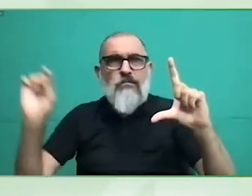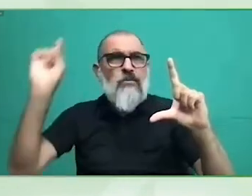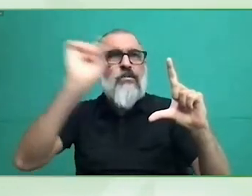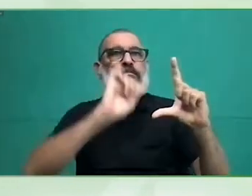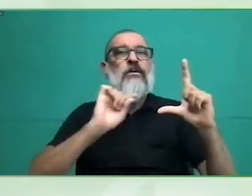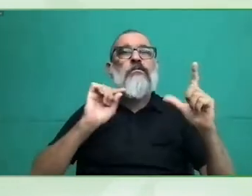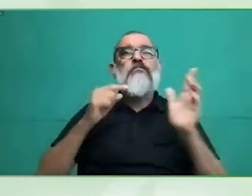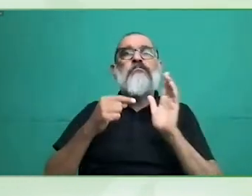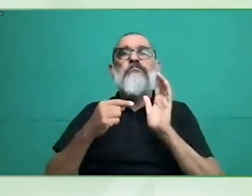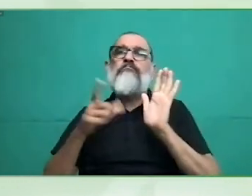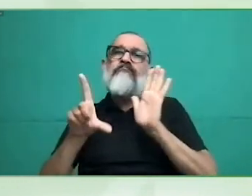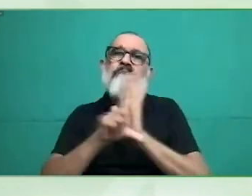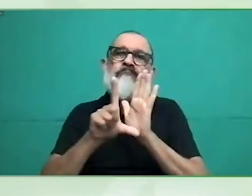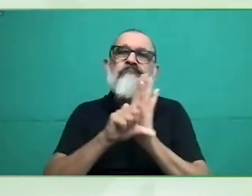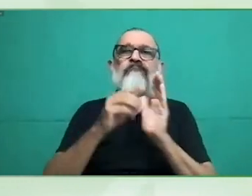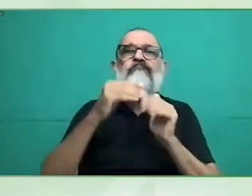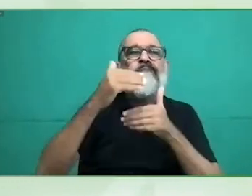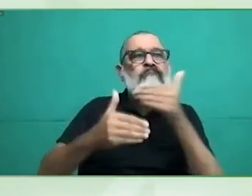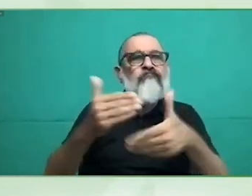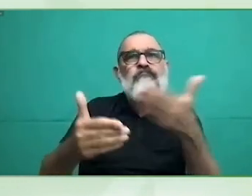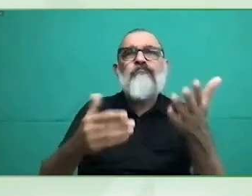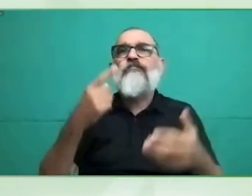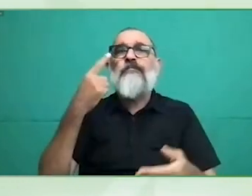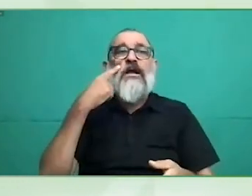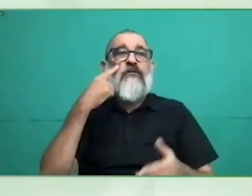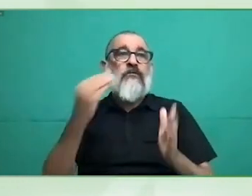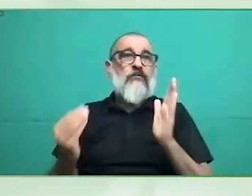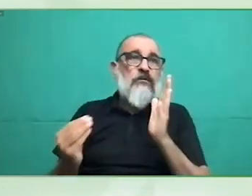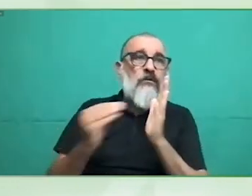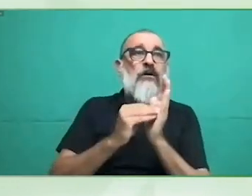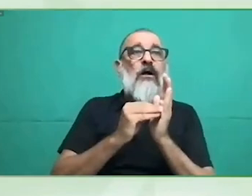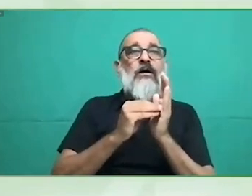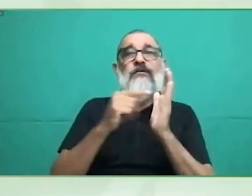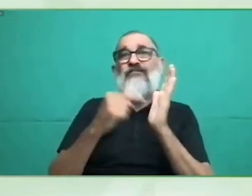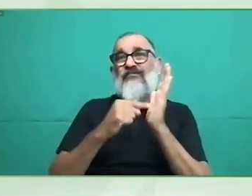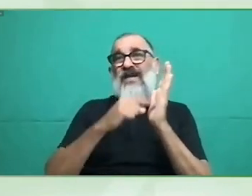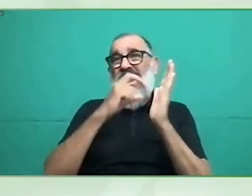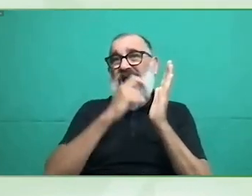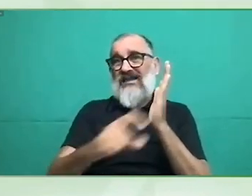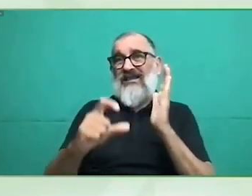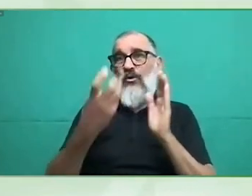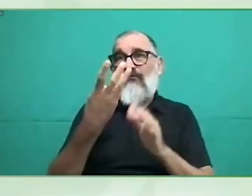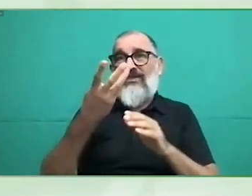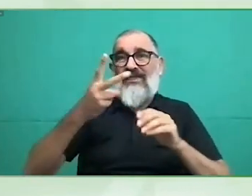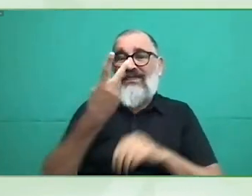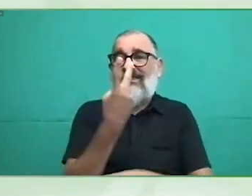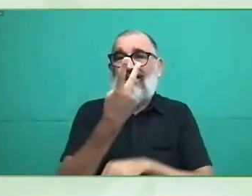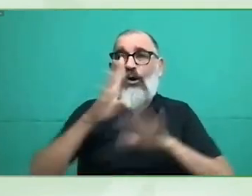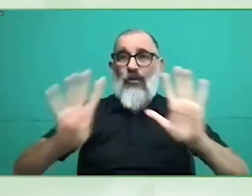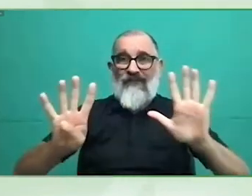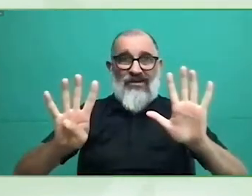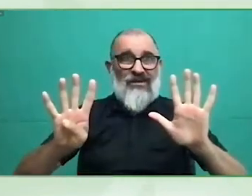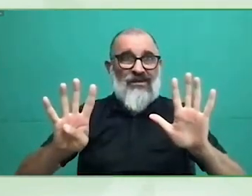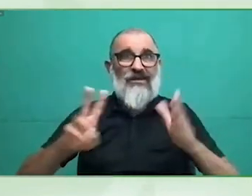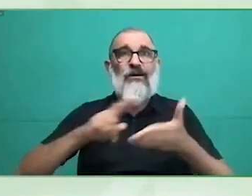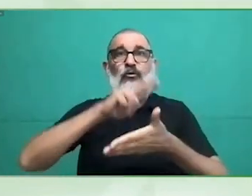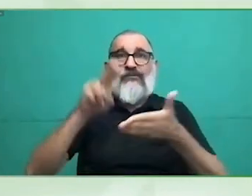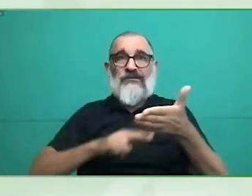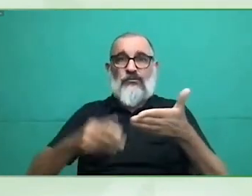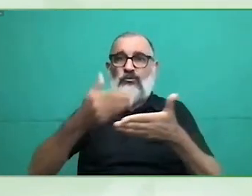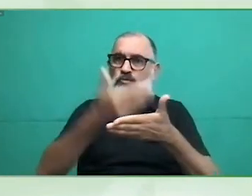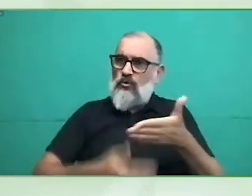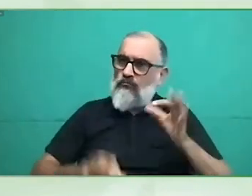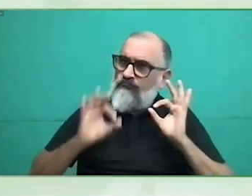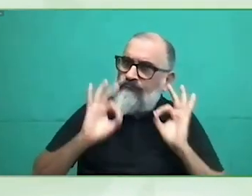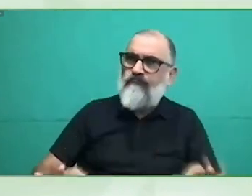presentaros un poco la situación de España que si bien digamos que contamos con el amparo legal y con